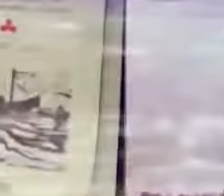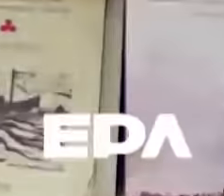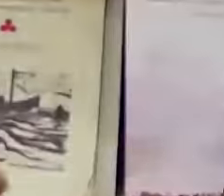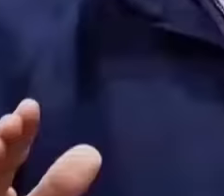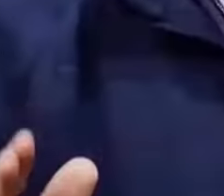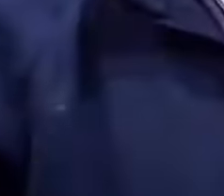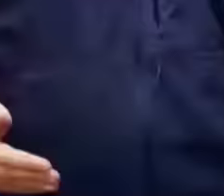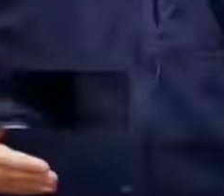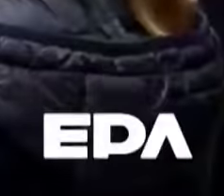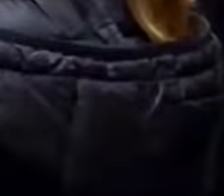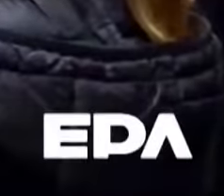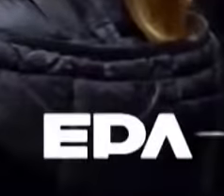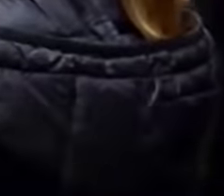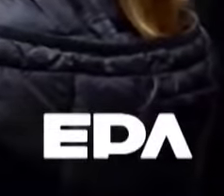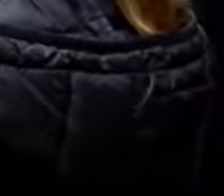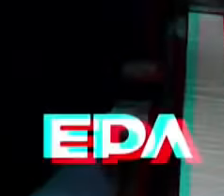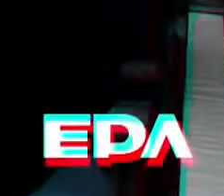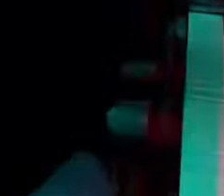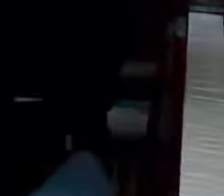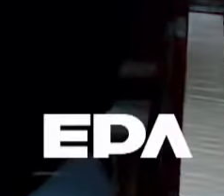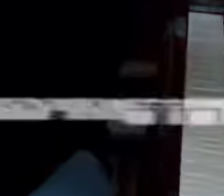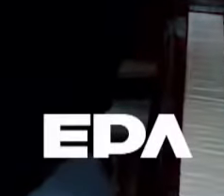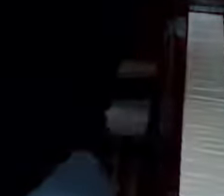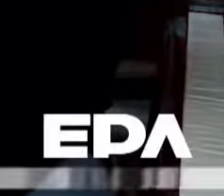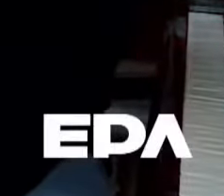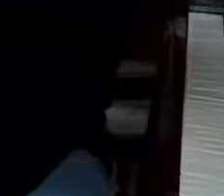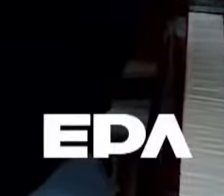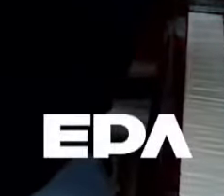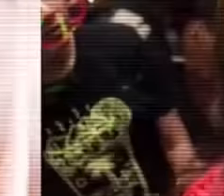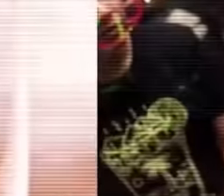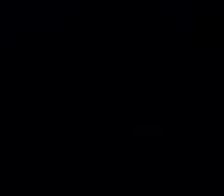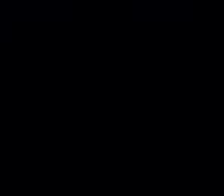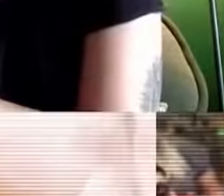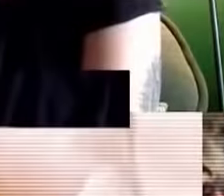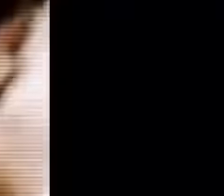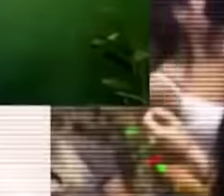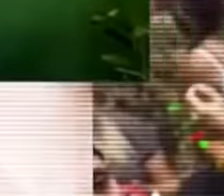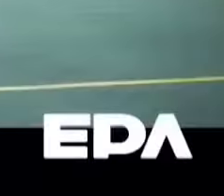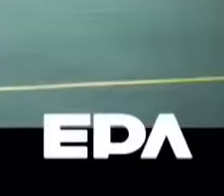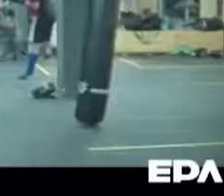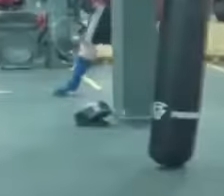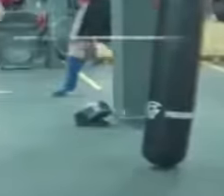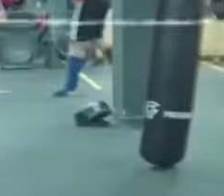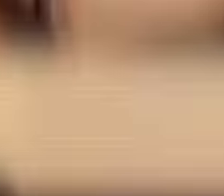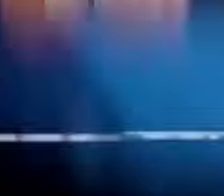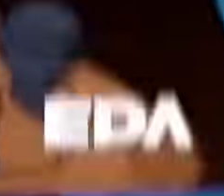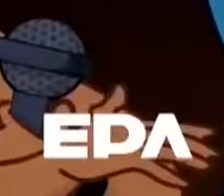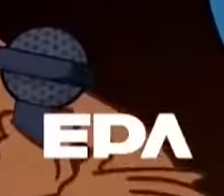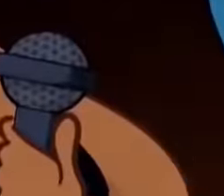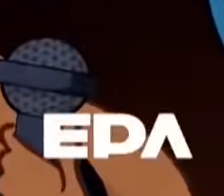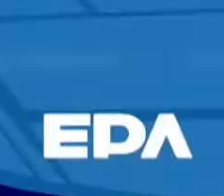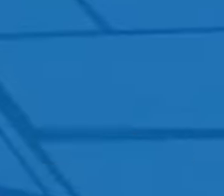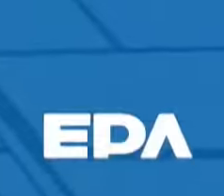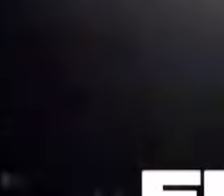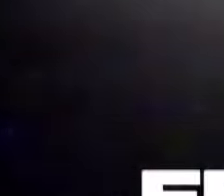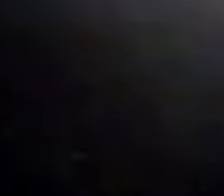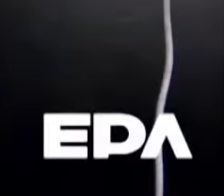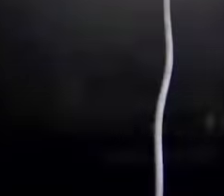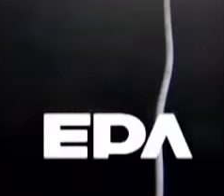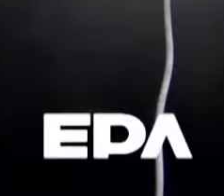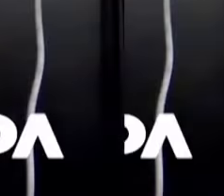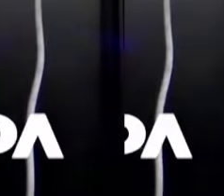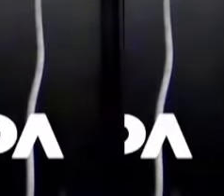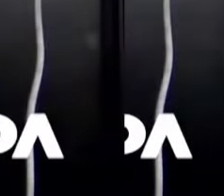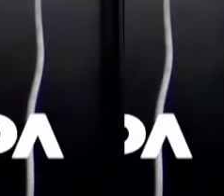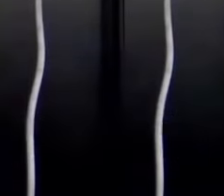Déjate llevar por Soledad Legazpi, Fernando Tetes y Cristian Lateki. Epa, esto pasa acá.